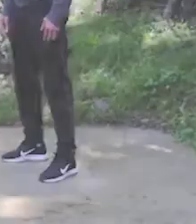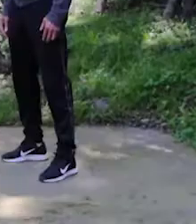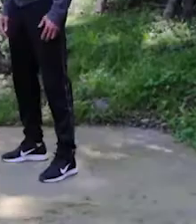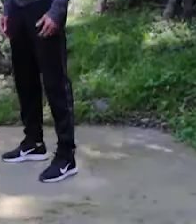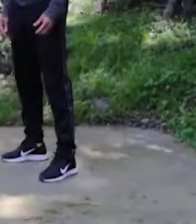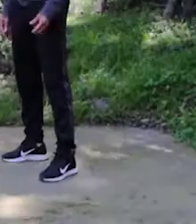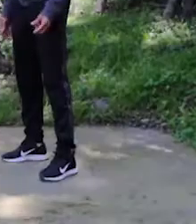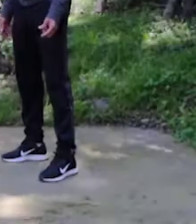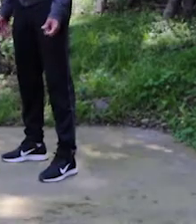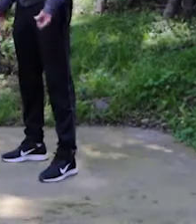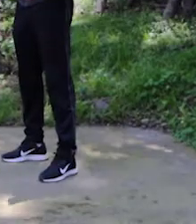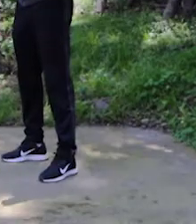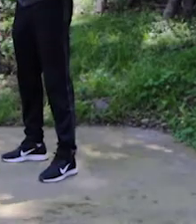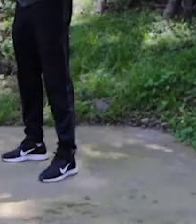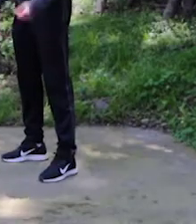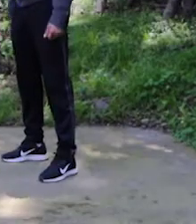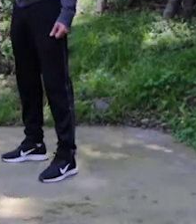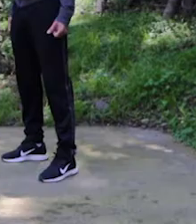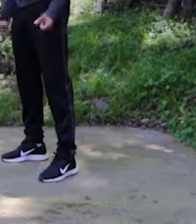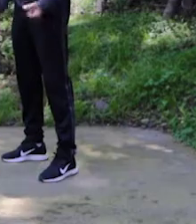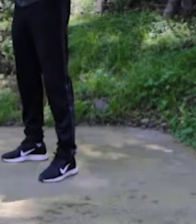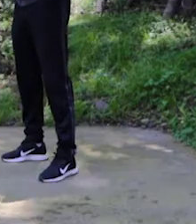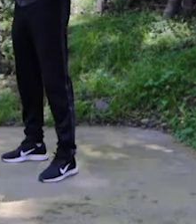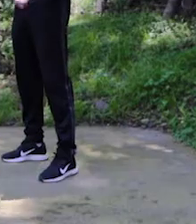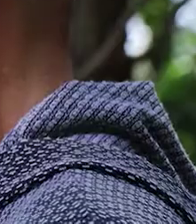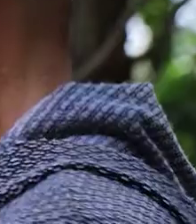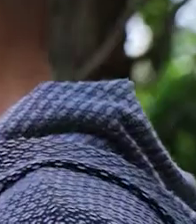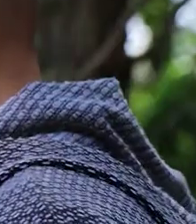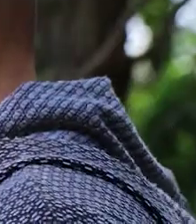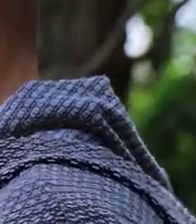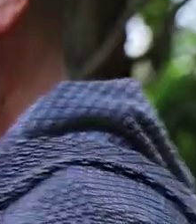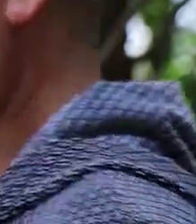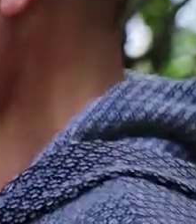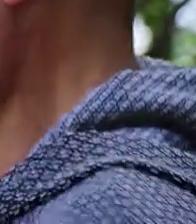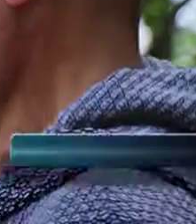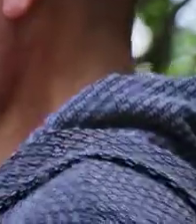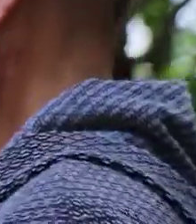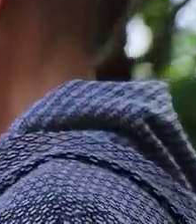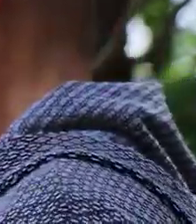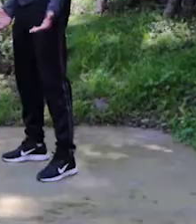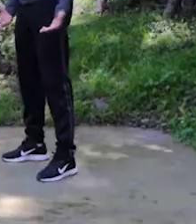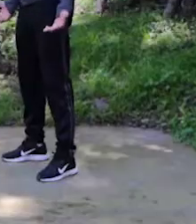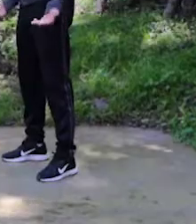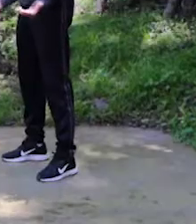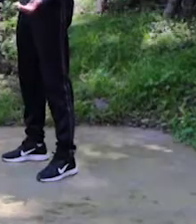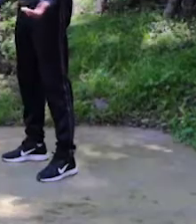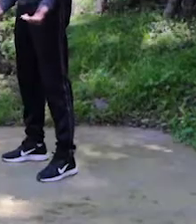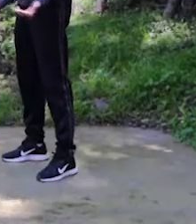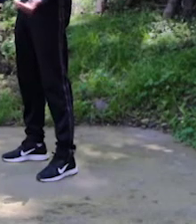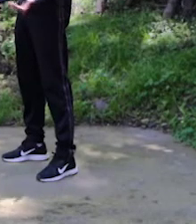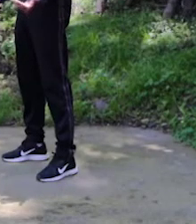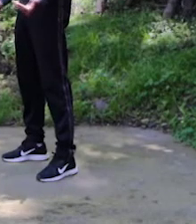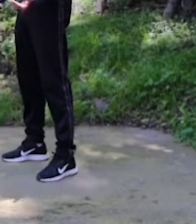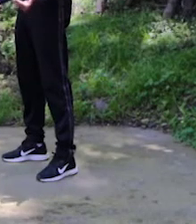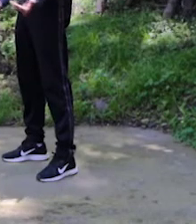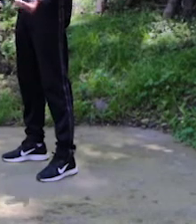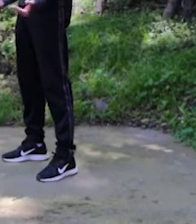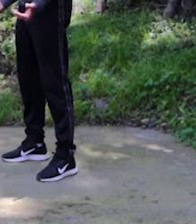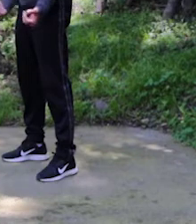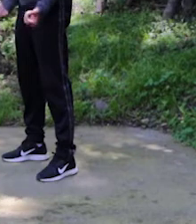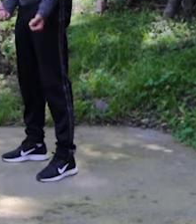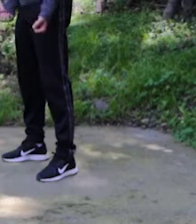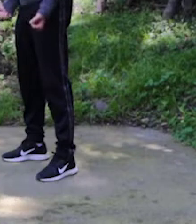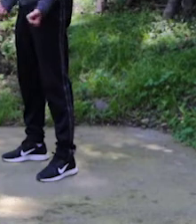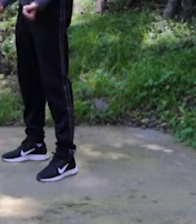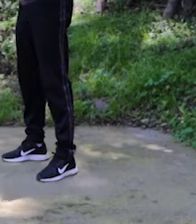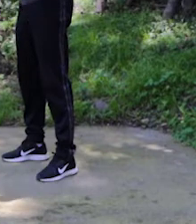Ahora vamos a trabajar el brazo de bíceps. Nos vamos a parar derechos. Vamos a pegar los codos a nuestro